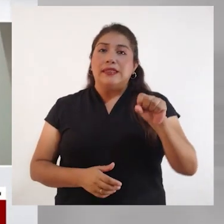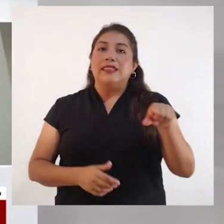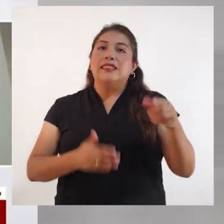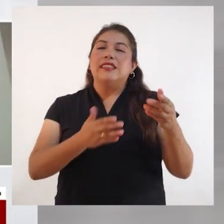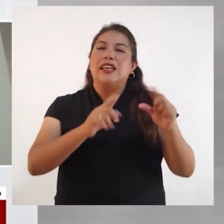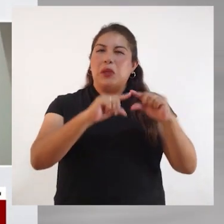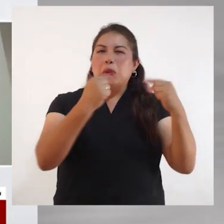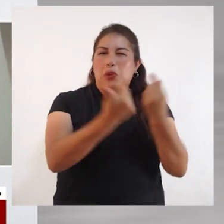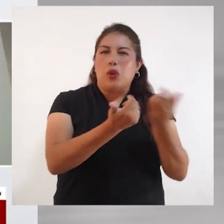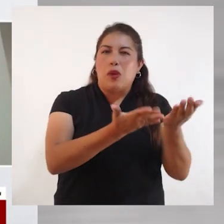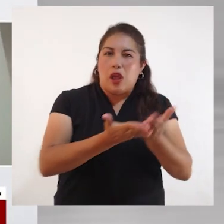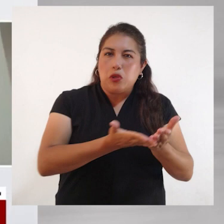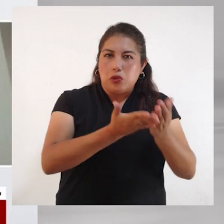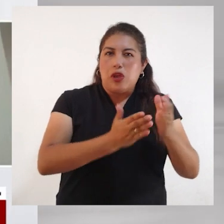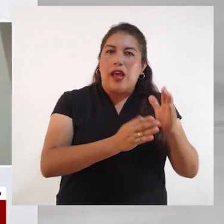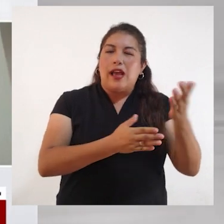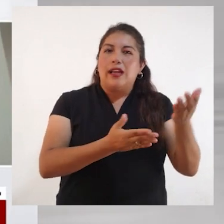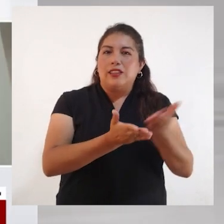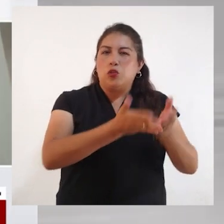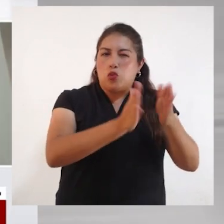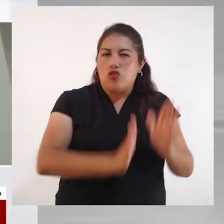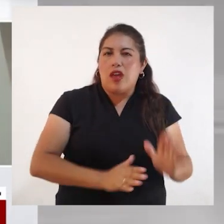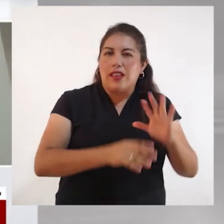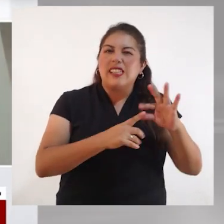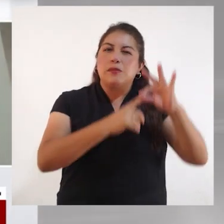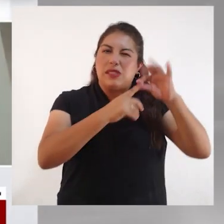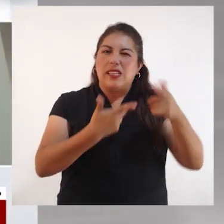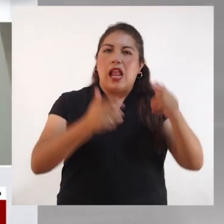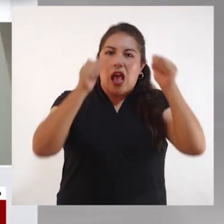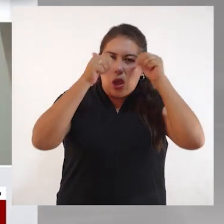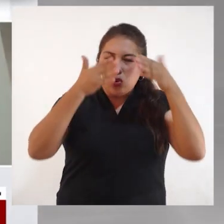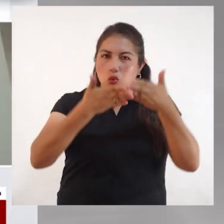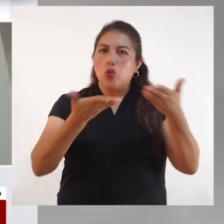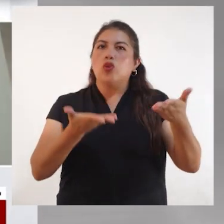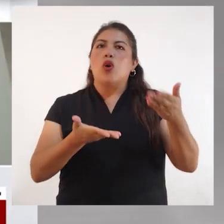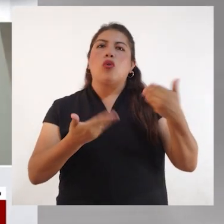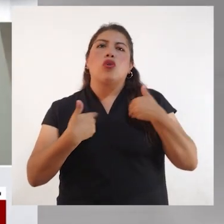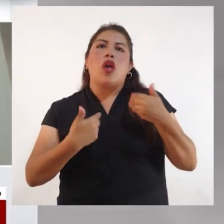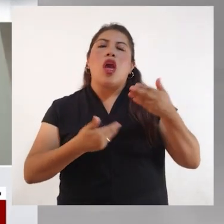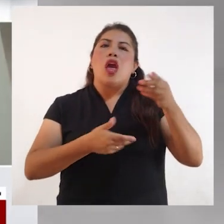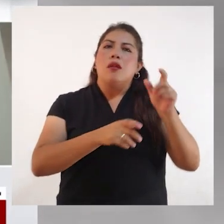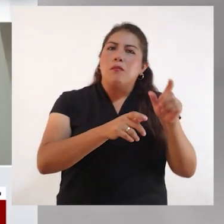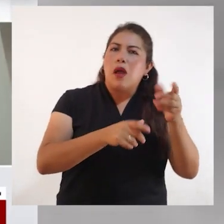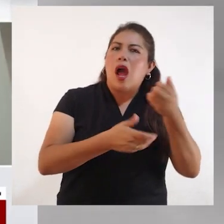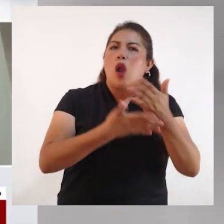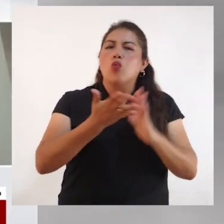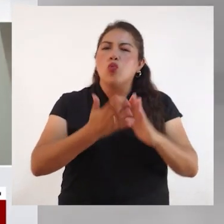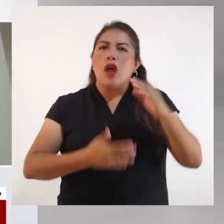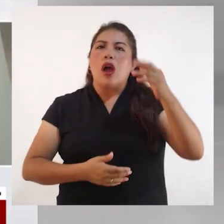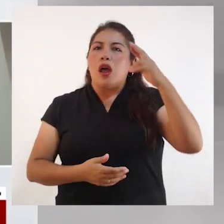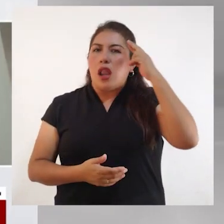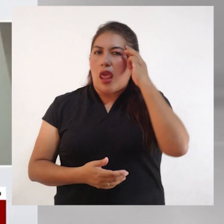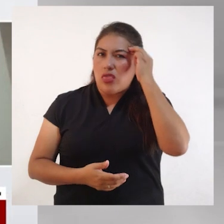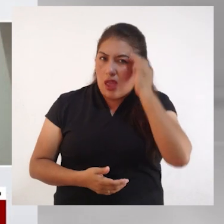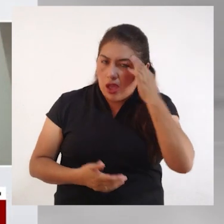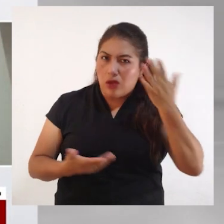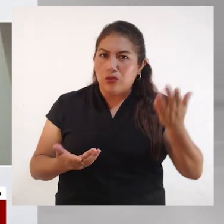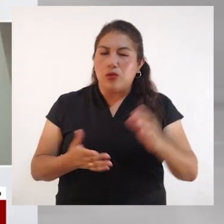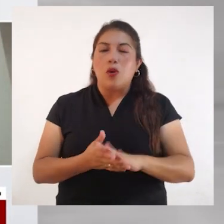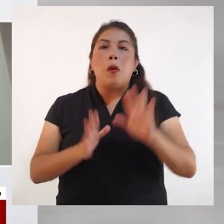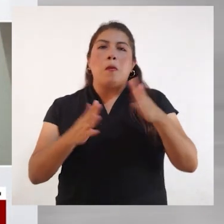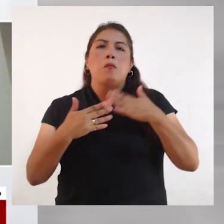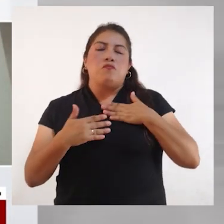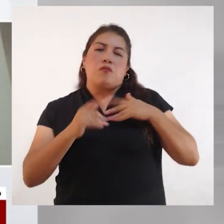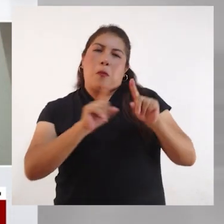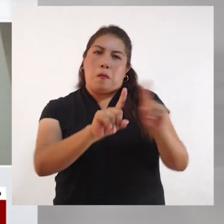los chicos de habilidades especiales. Tenemos el autista, las personas que tienen algún retardo. Y ahí va mi